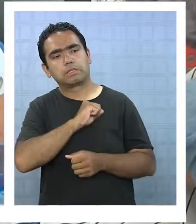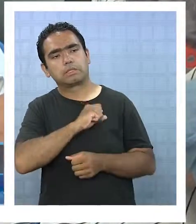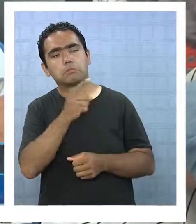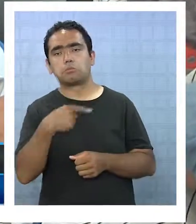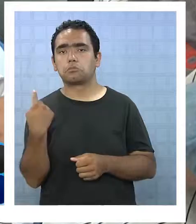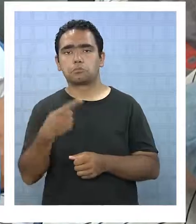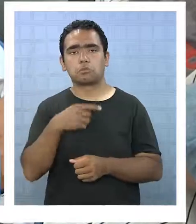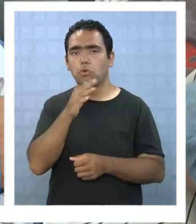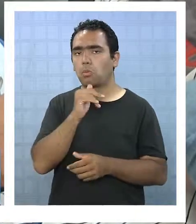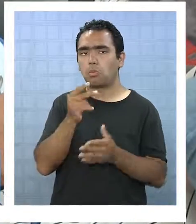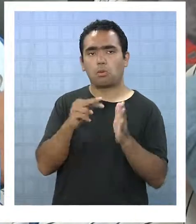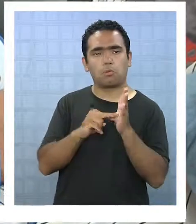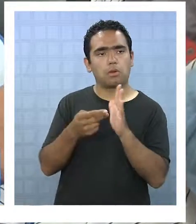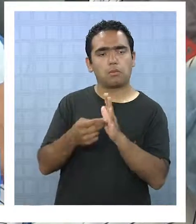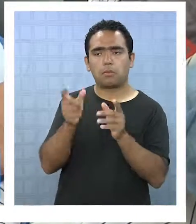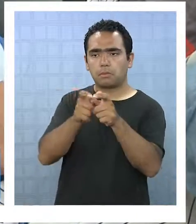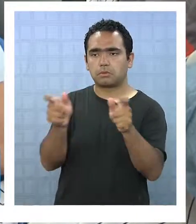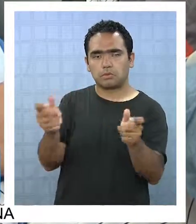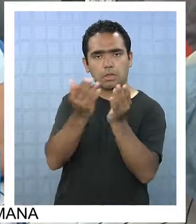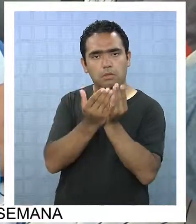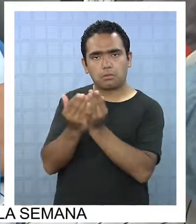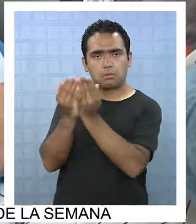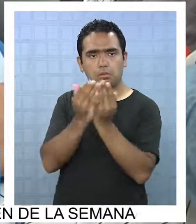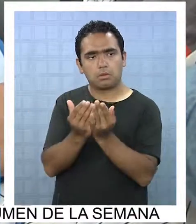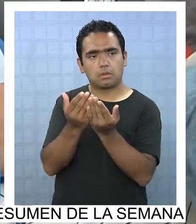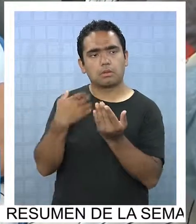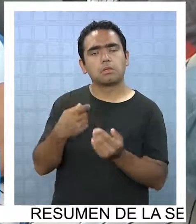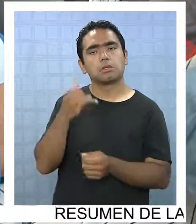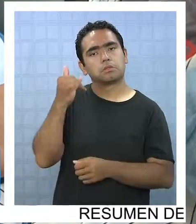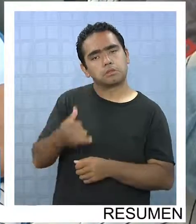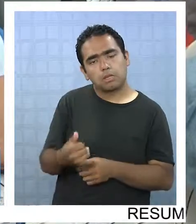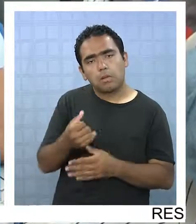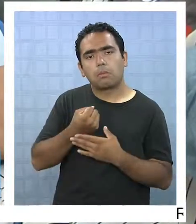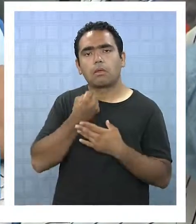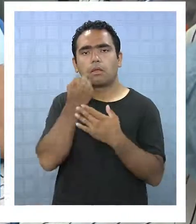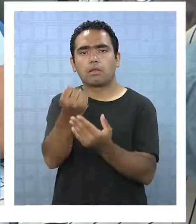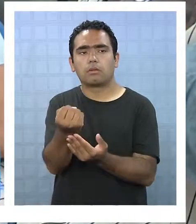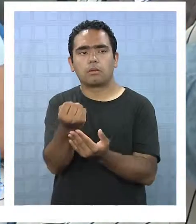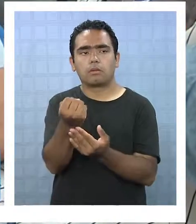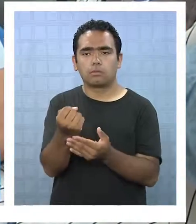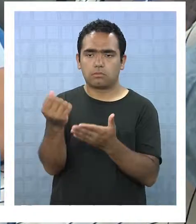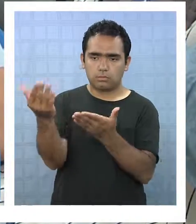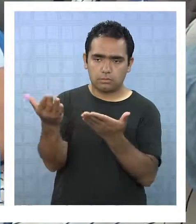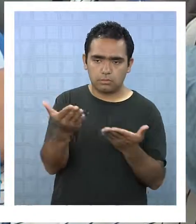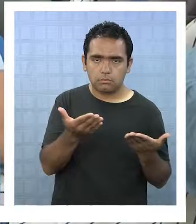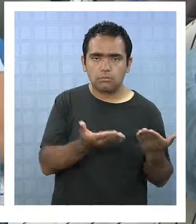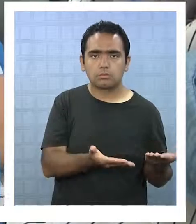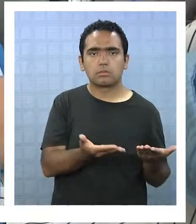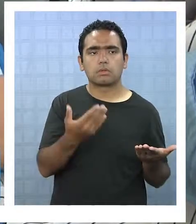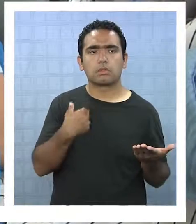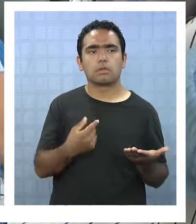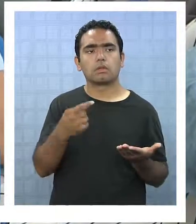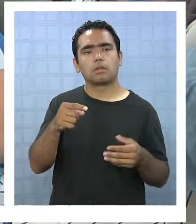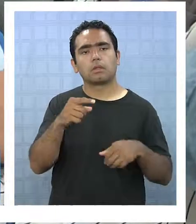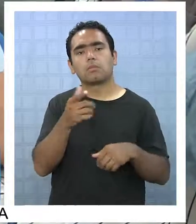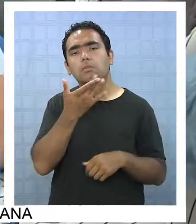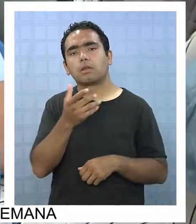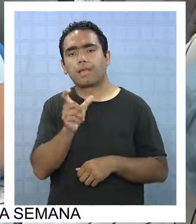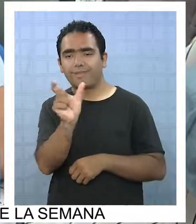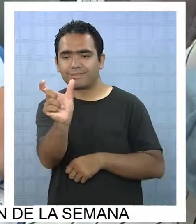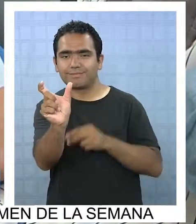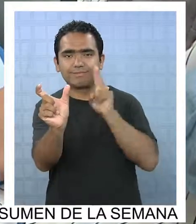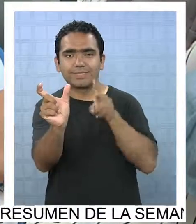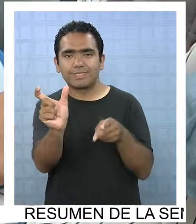ningún problema con el estudiantado, al contrario, o sea siempre lo estamos aportando los recibimos sin pase, se dilatan un poco más en la entrega de pase